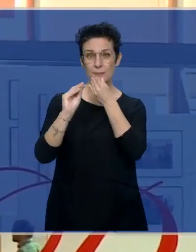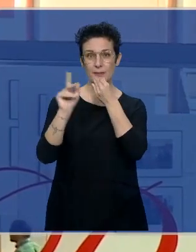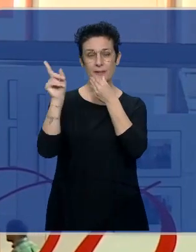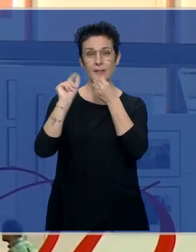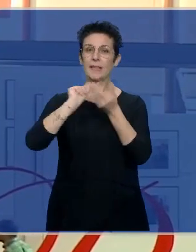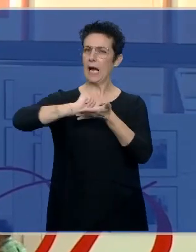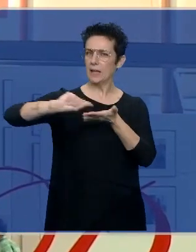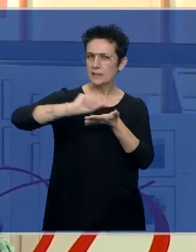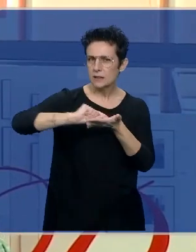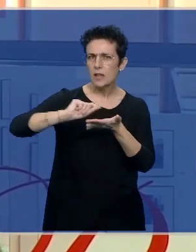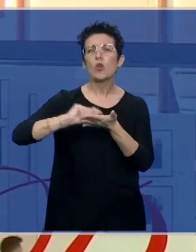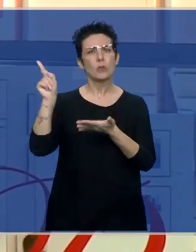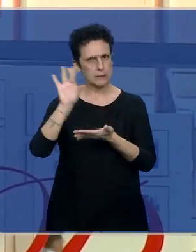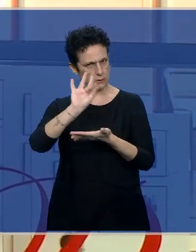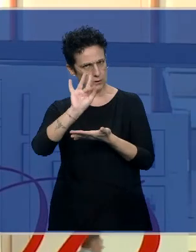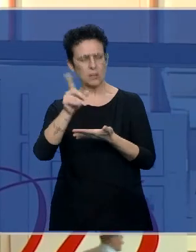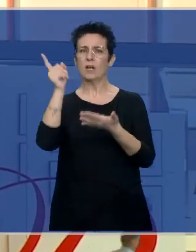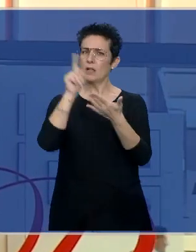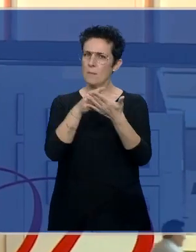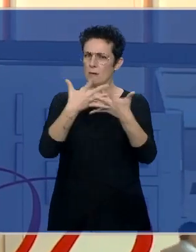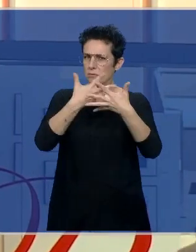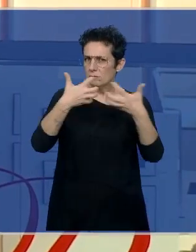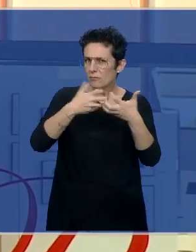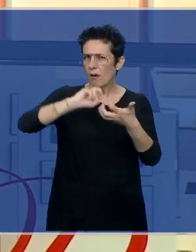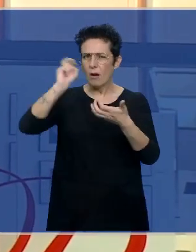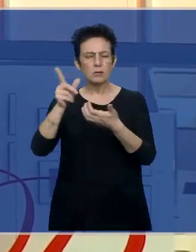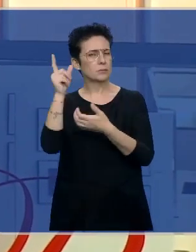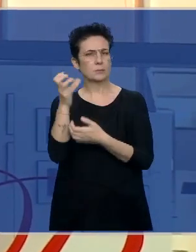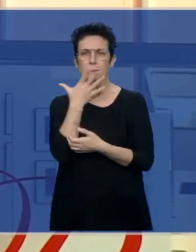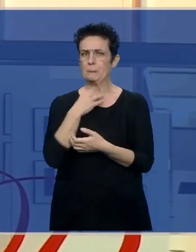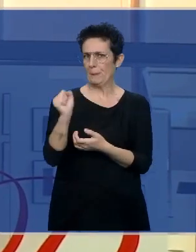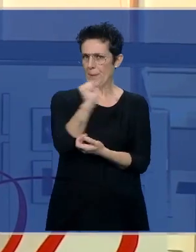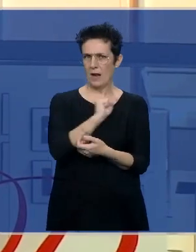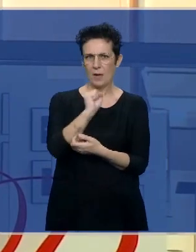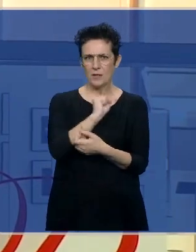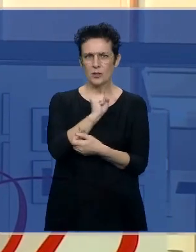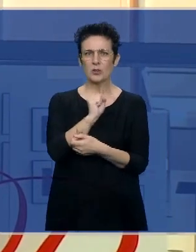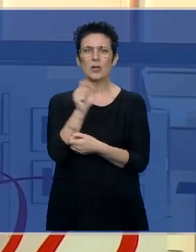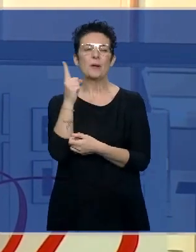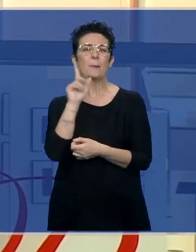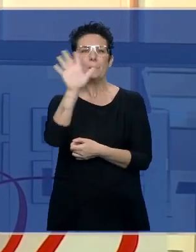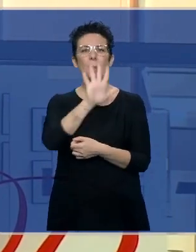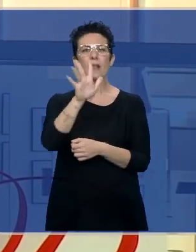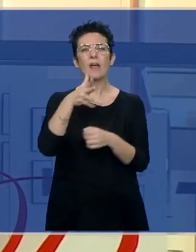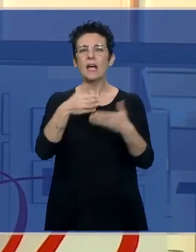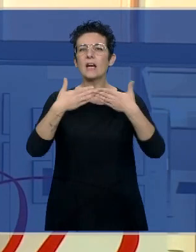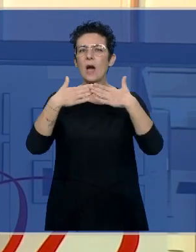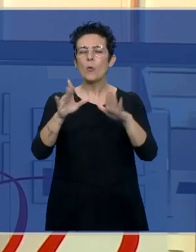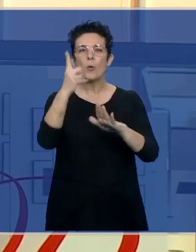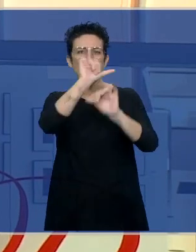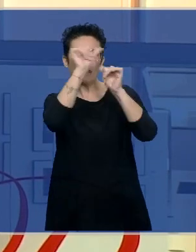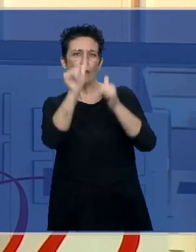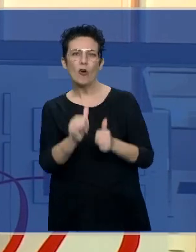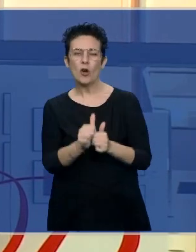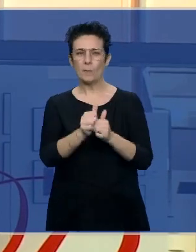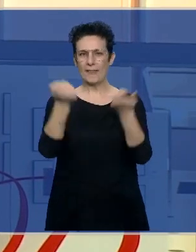escritor, con el Ergoris y Abidis, que es una maravilla, ¿no?, y que inaugura una, digamos, casi una modalidad de